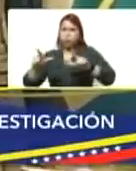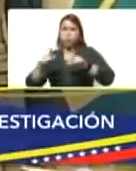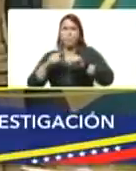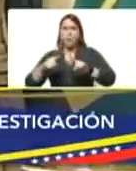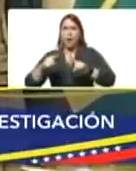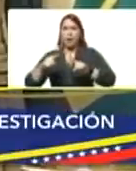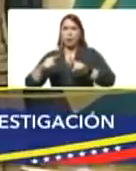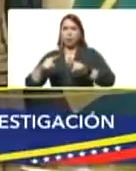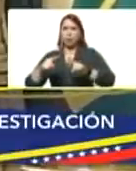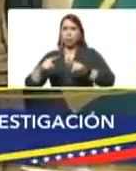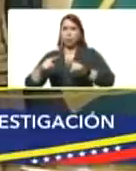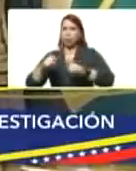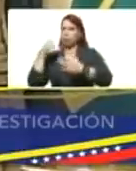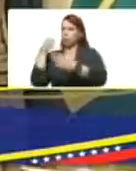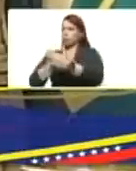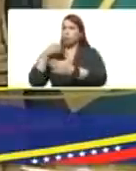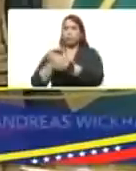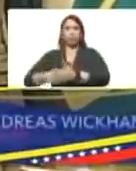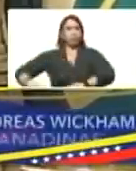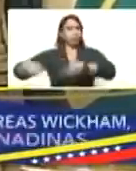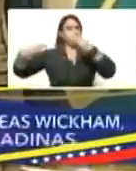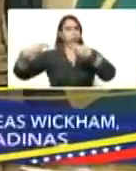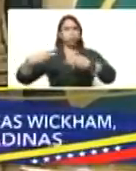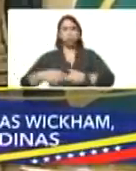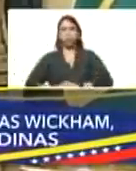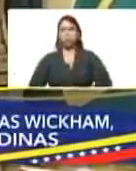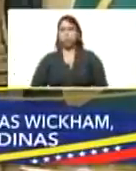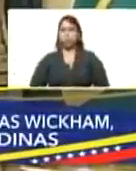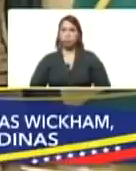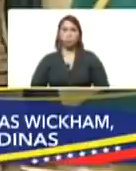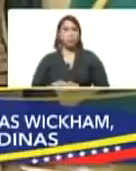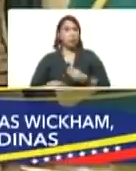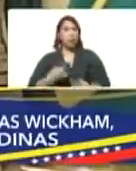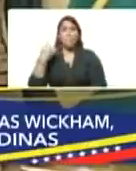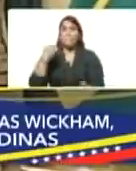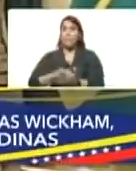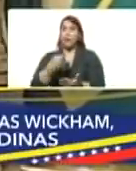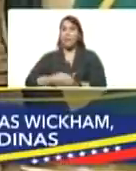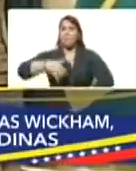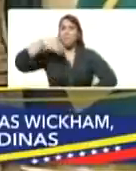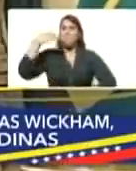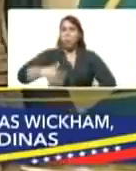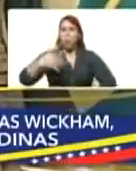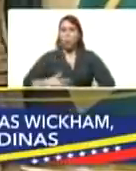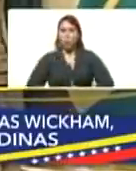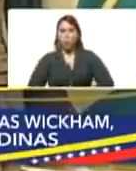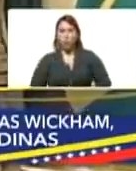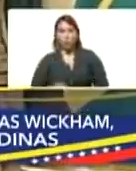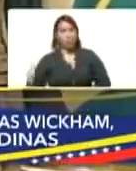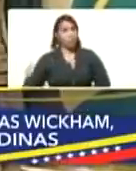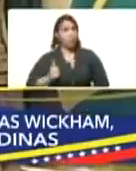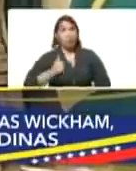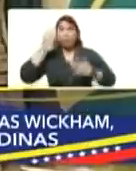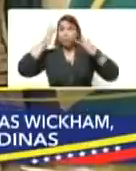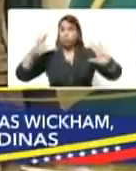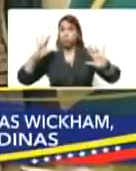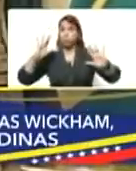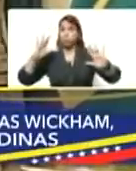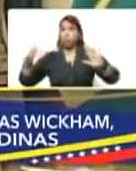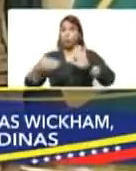enfrentar y hacer pagar caro cualquier intento